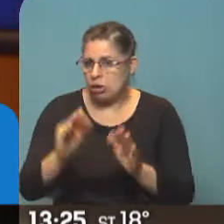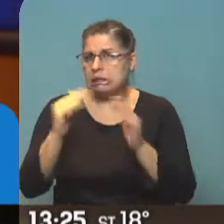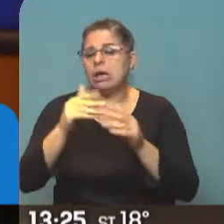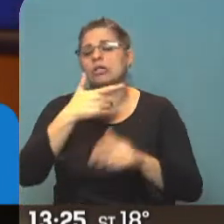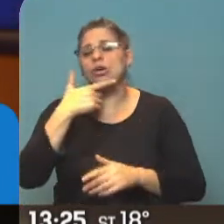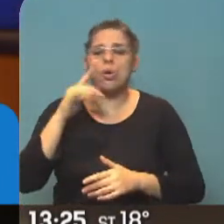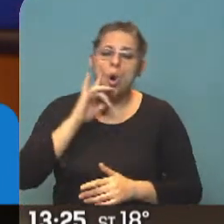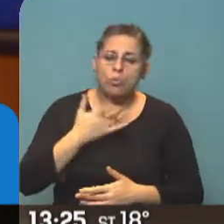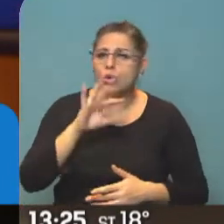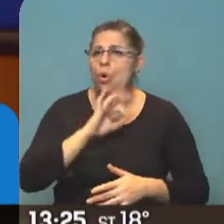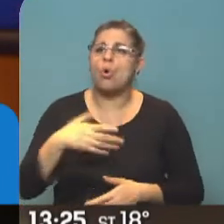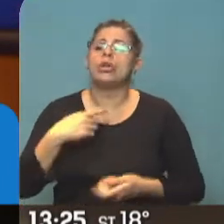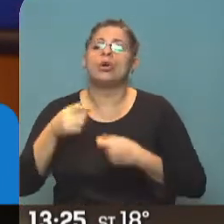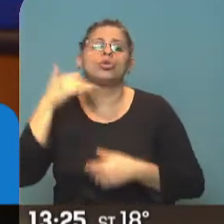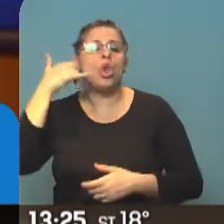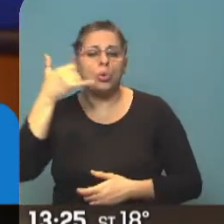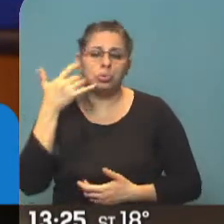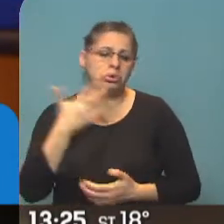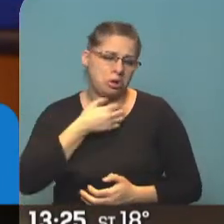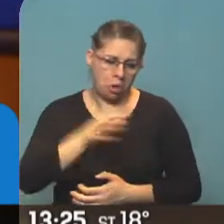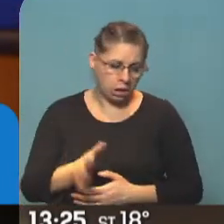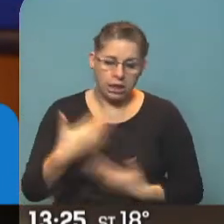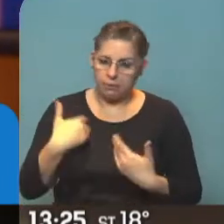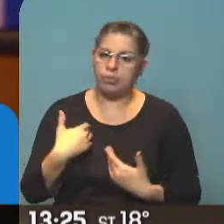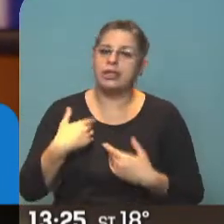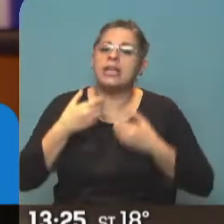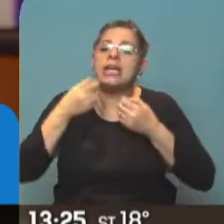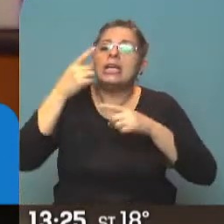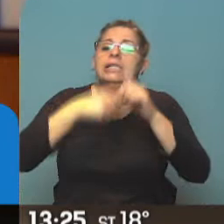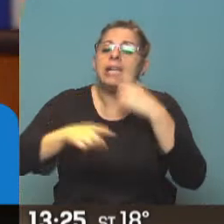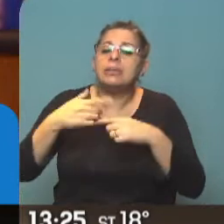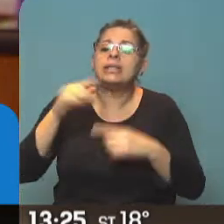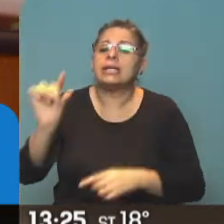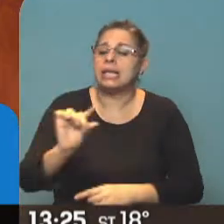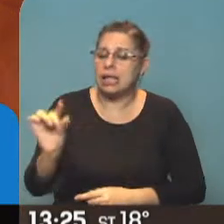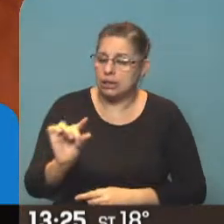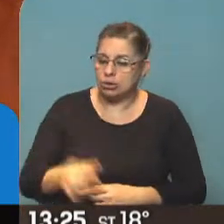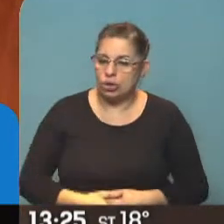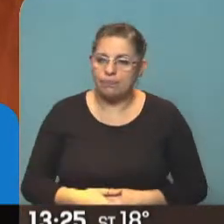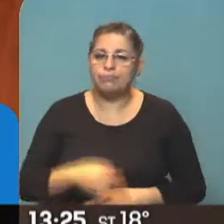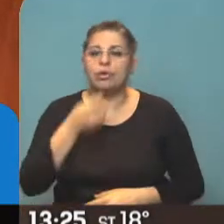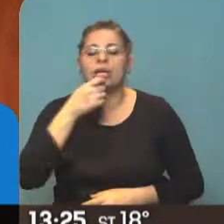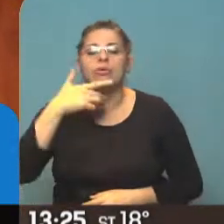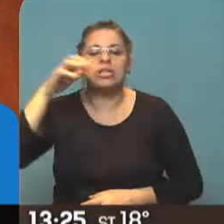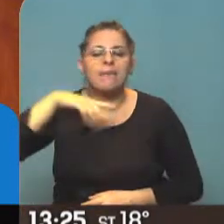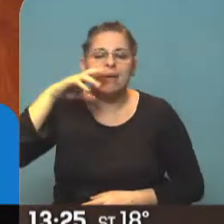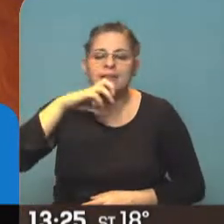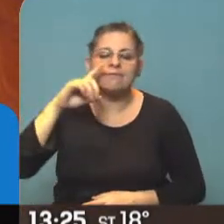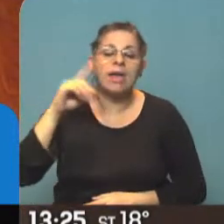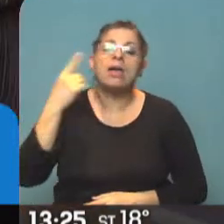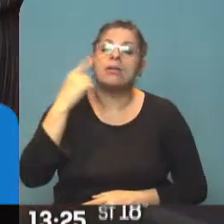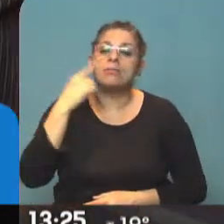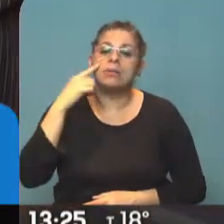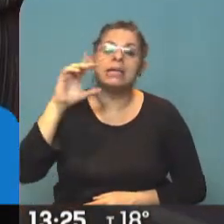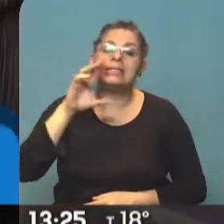casa, desde un locutorio o de donde le venga mejor, pueda gestionar el crédito. Bueno, puede ser por ejemplo Samantha Maricel Escarante, que vive en